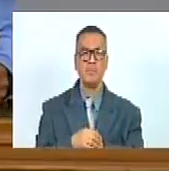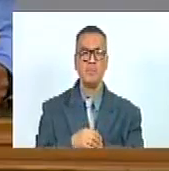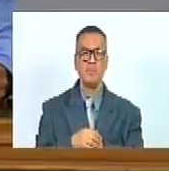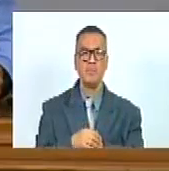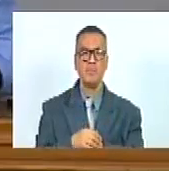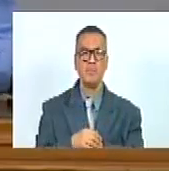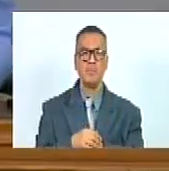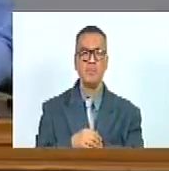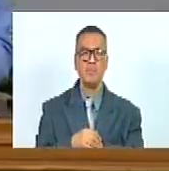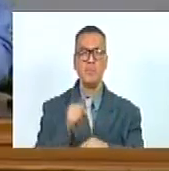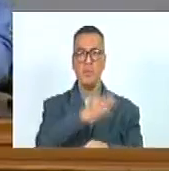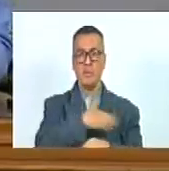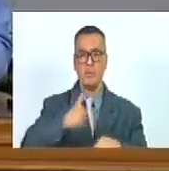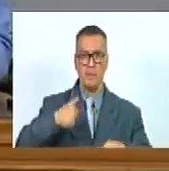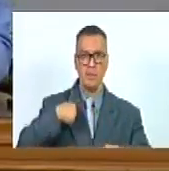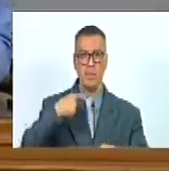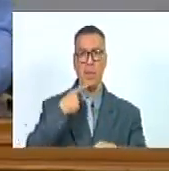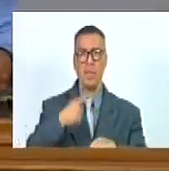quiero